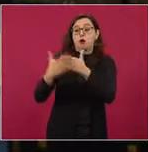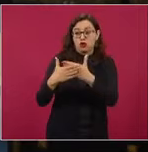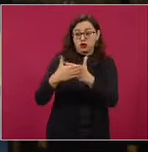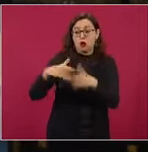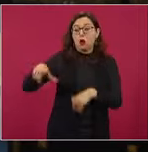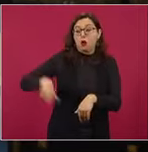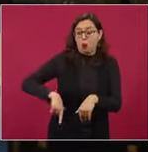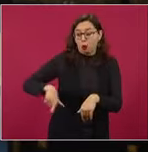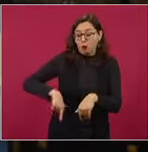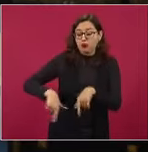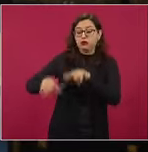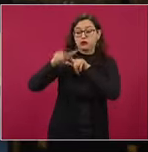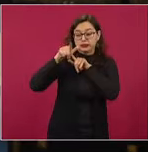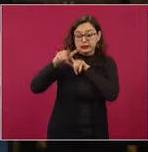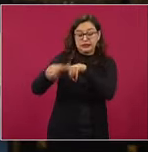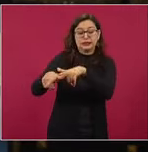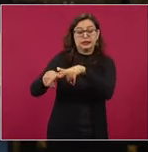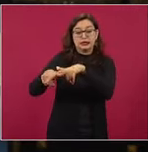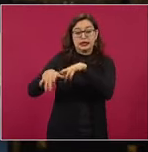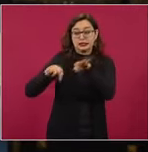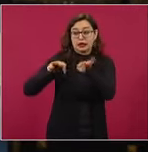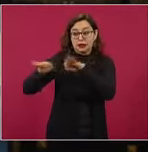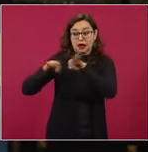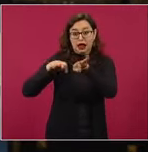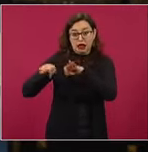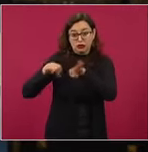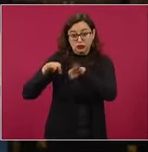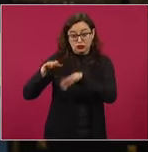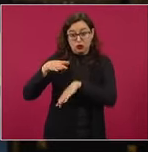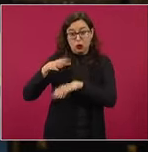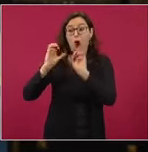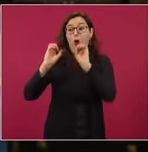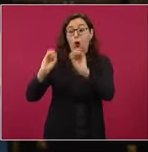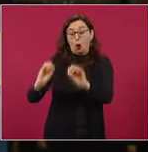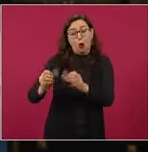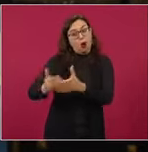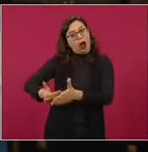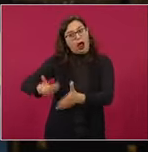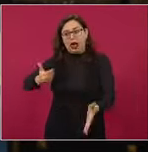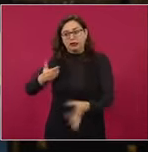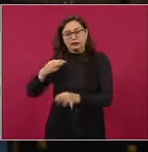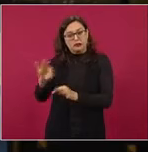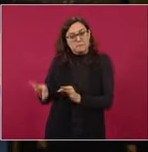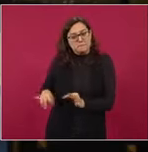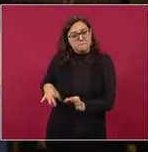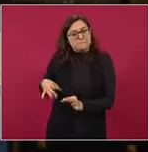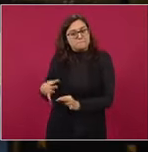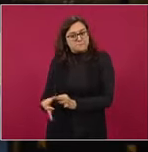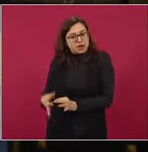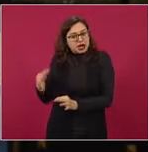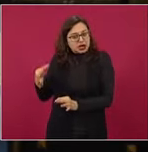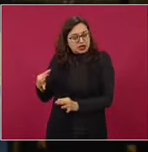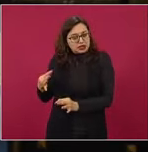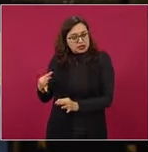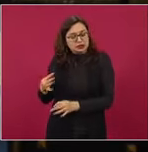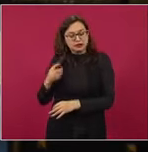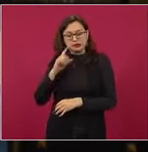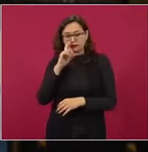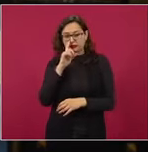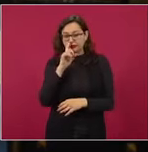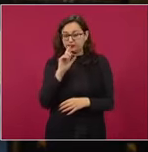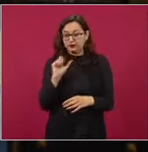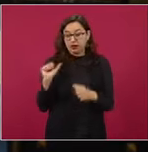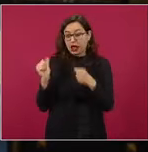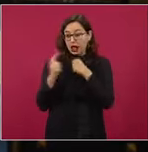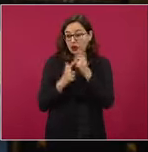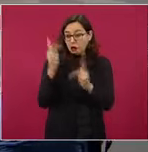siguiente gobierno llegue a continuar? ¿O cree usted vamos a terminar con todas estas obras? ¿Habrá algo